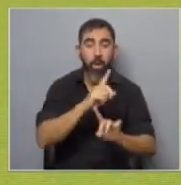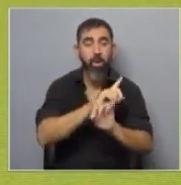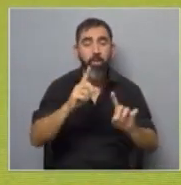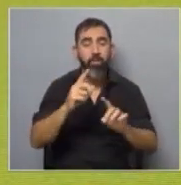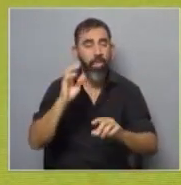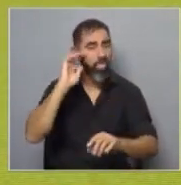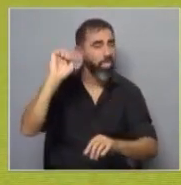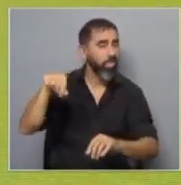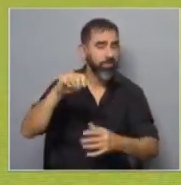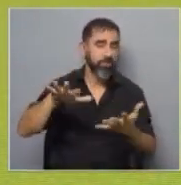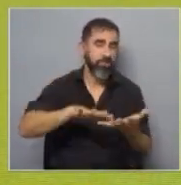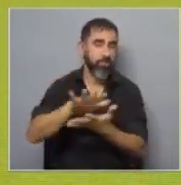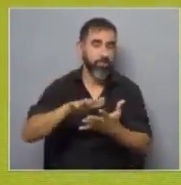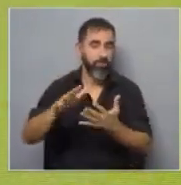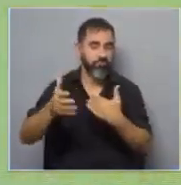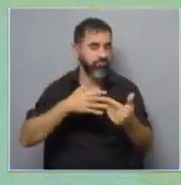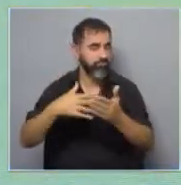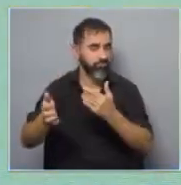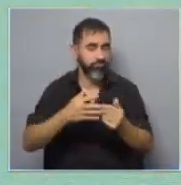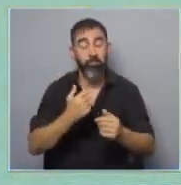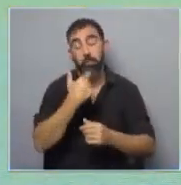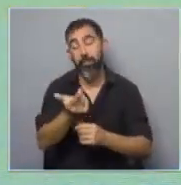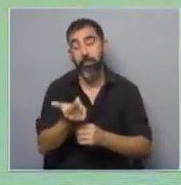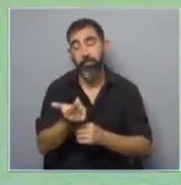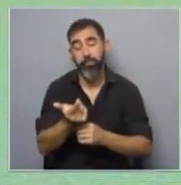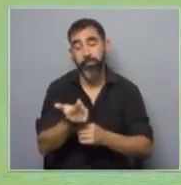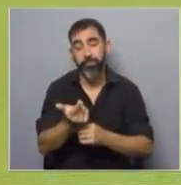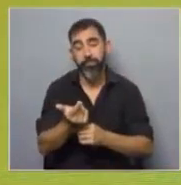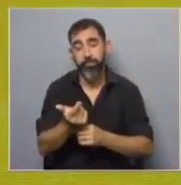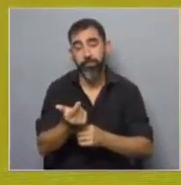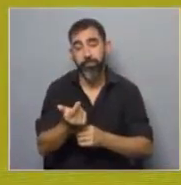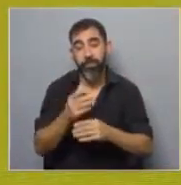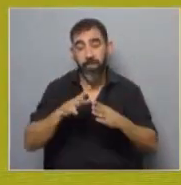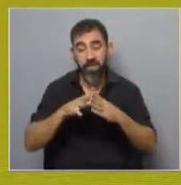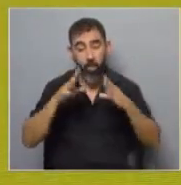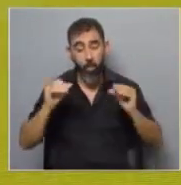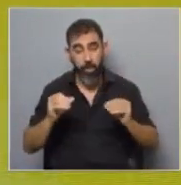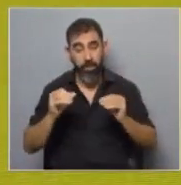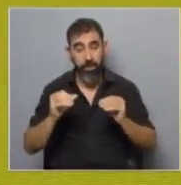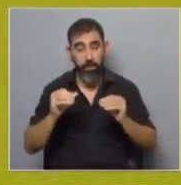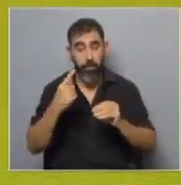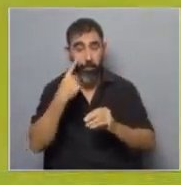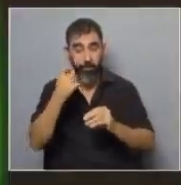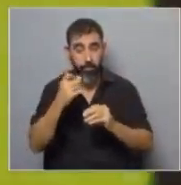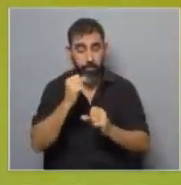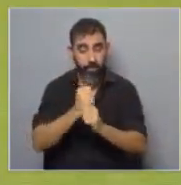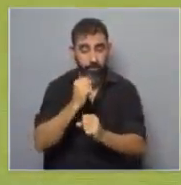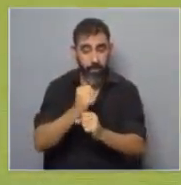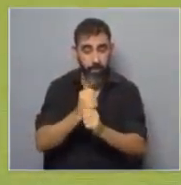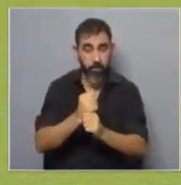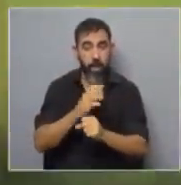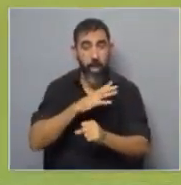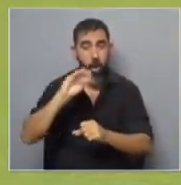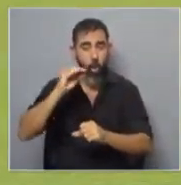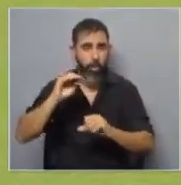demasiada atención a esa situación. De hecho, por ejemplo, cuando trabajamos en escuelas con dispositivos de prevención, nos encontramos con